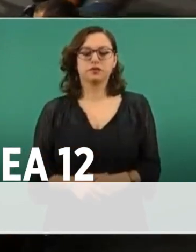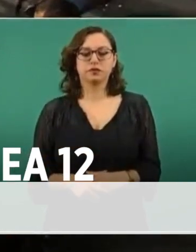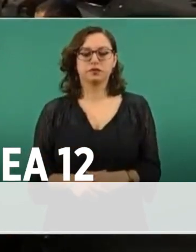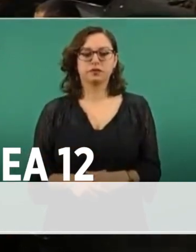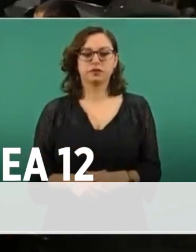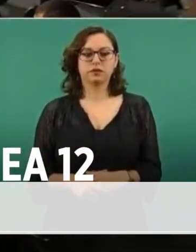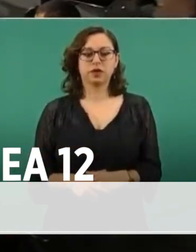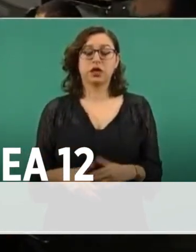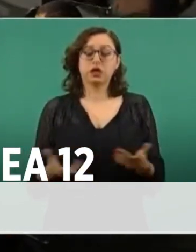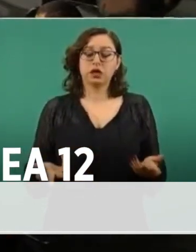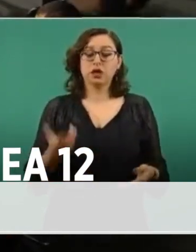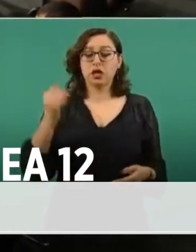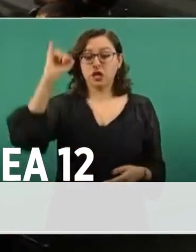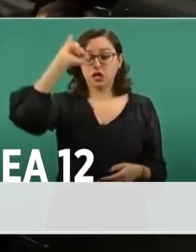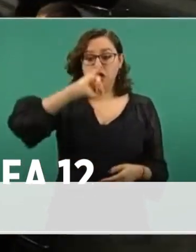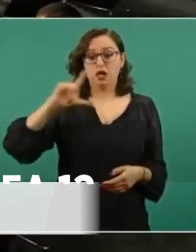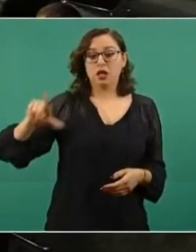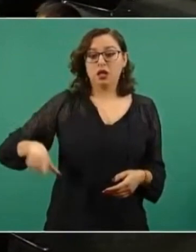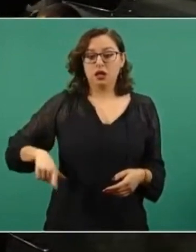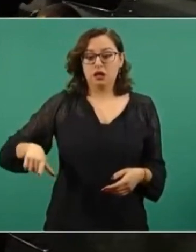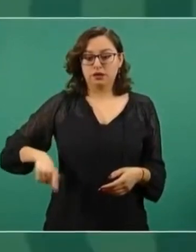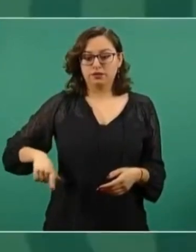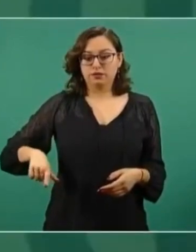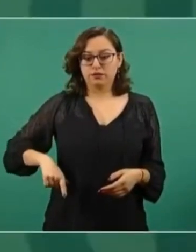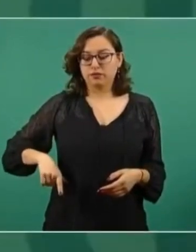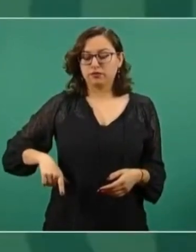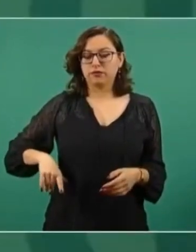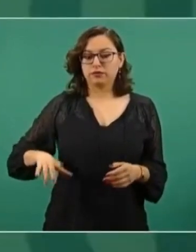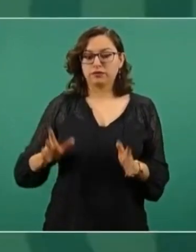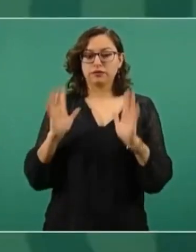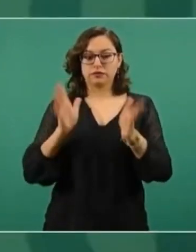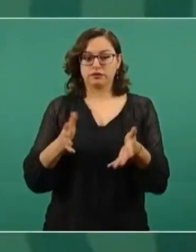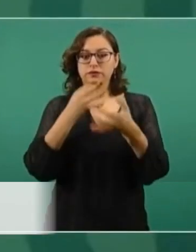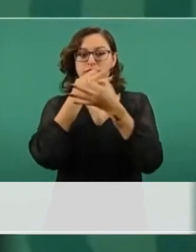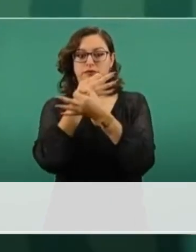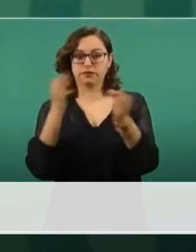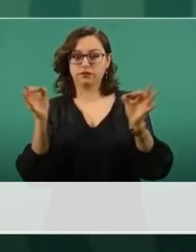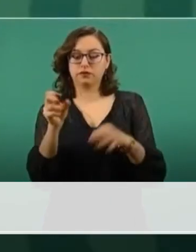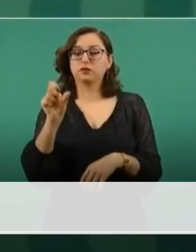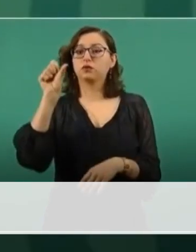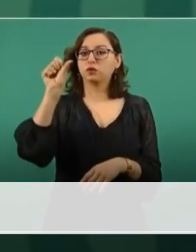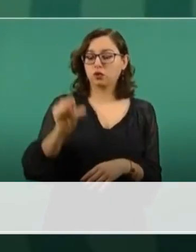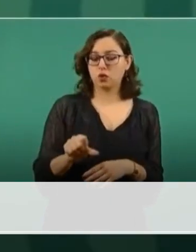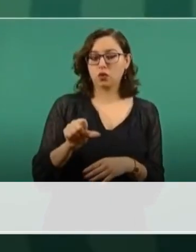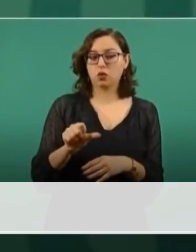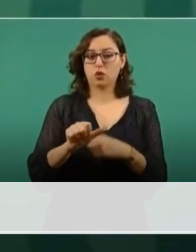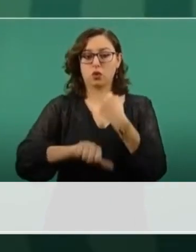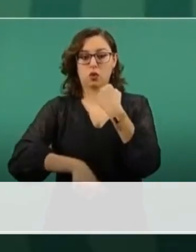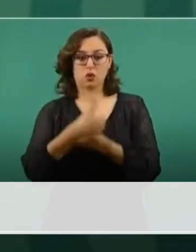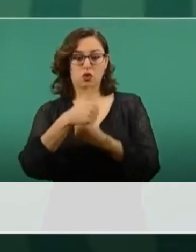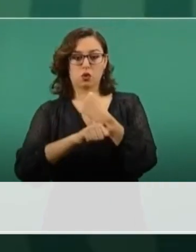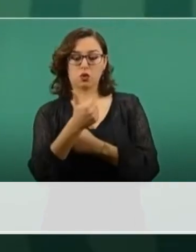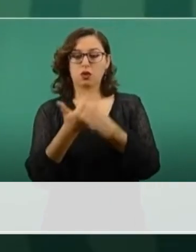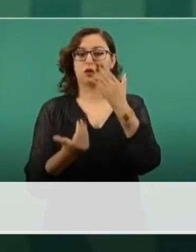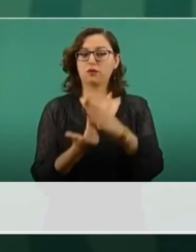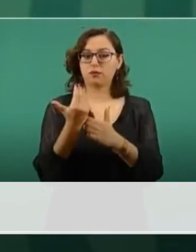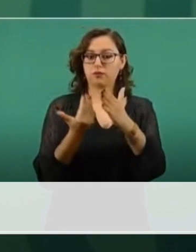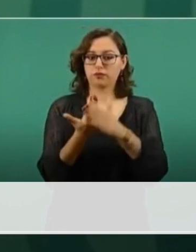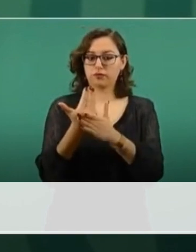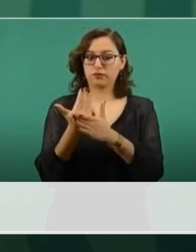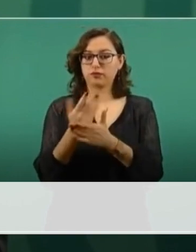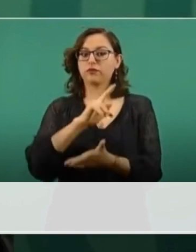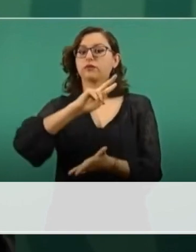jefa de gobierno, Claudia Sheinbaum, hoy a las 11 de la mañana va a